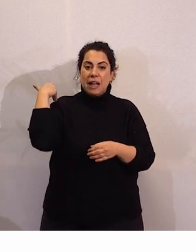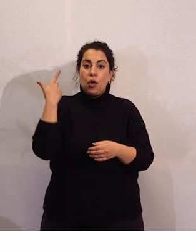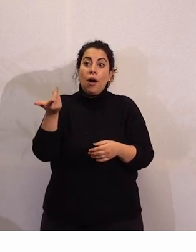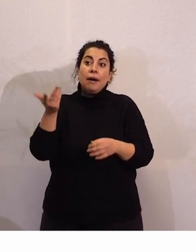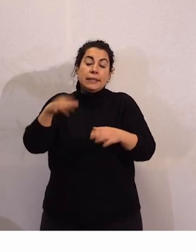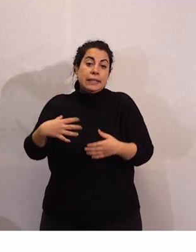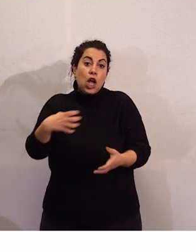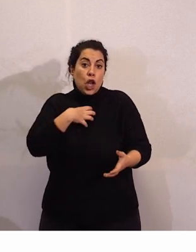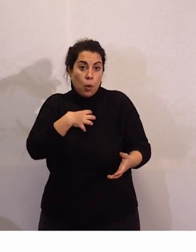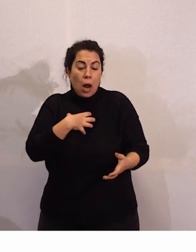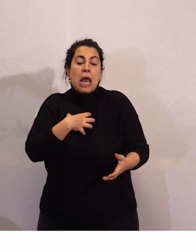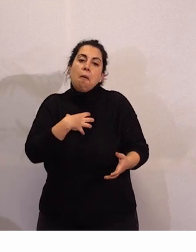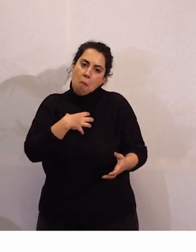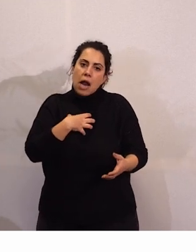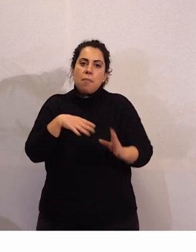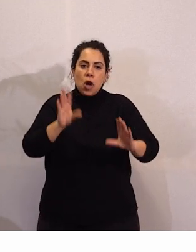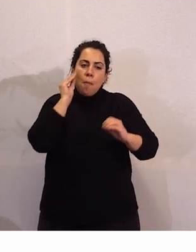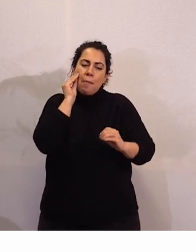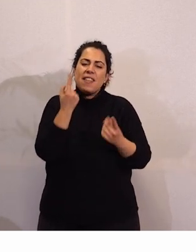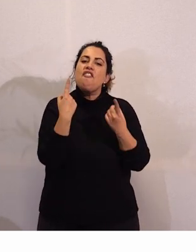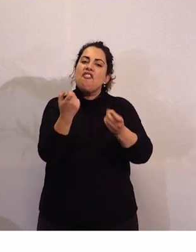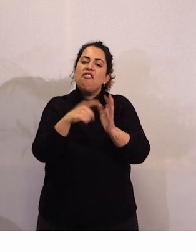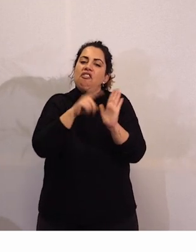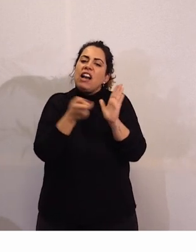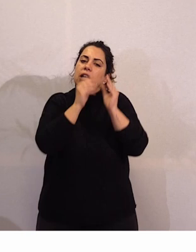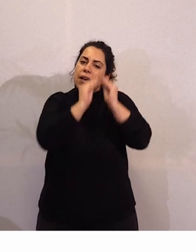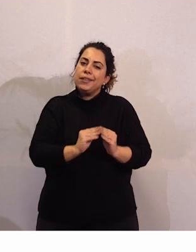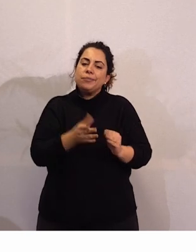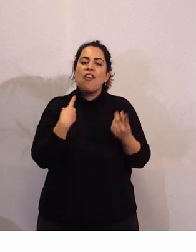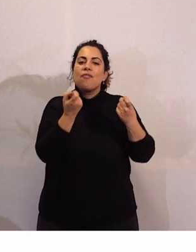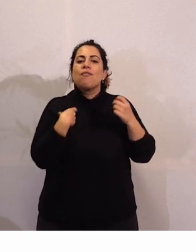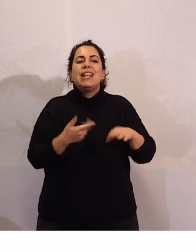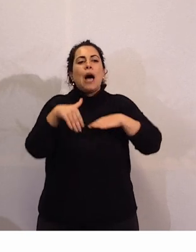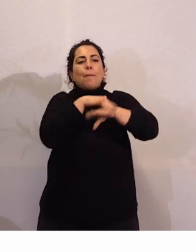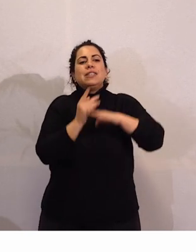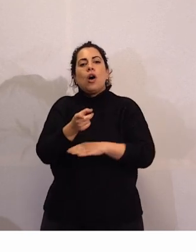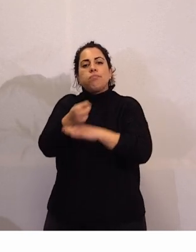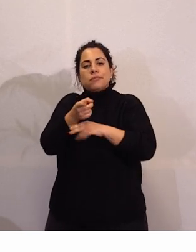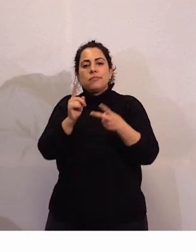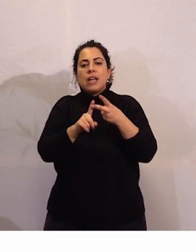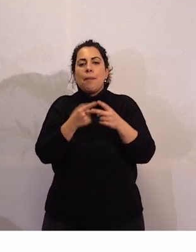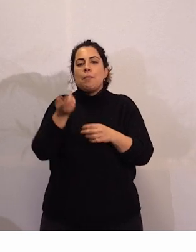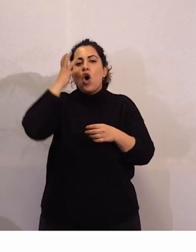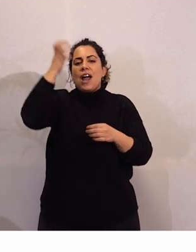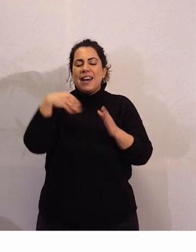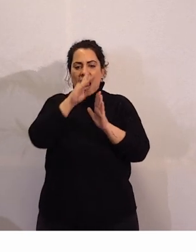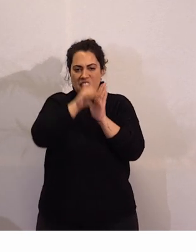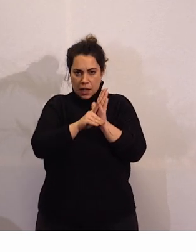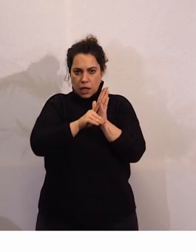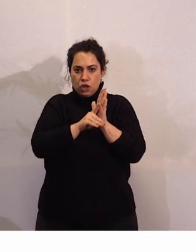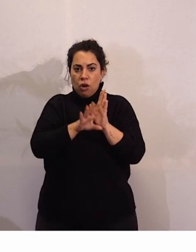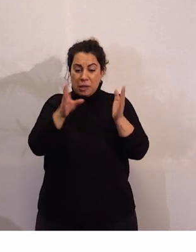sido posible pero yo creo que necesitamos una regulación mediante orden ministerial mediante real decreto de esta figura del